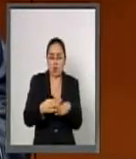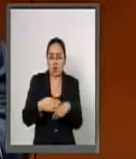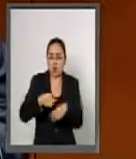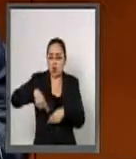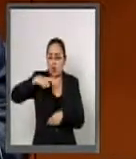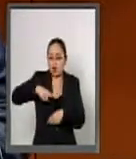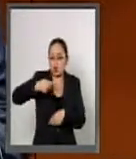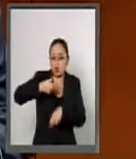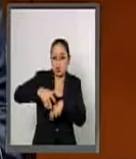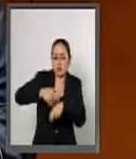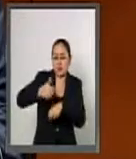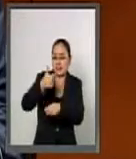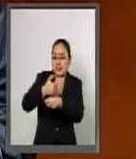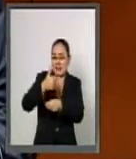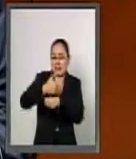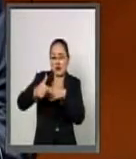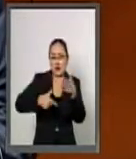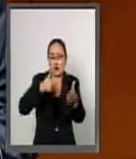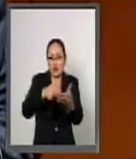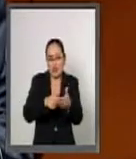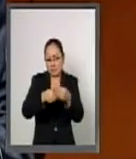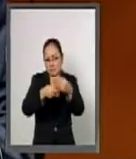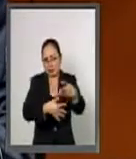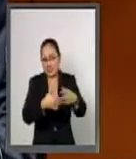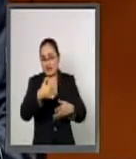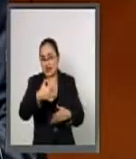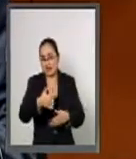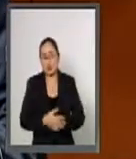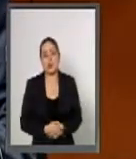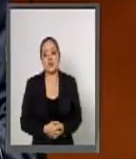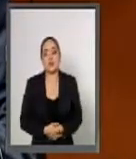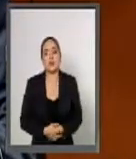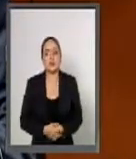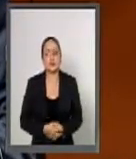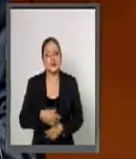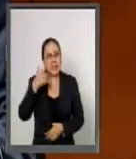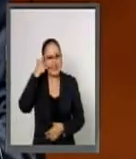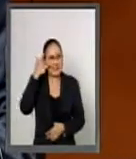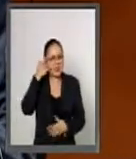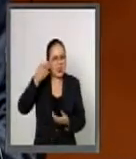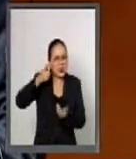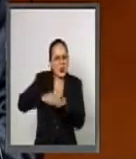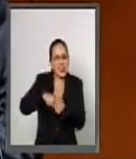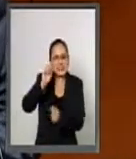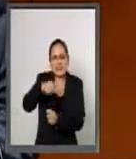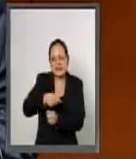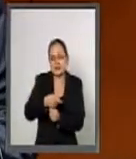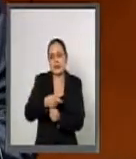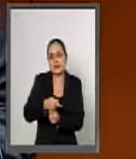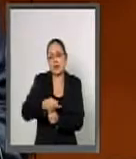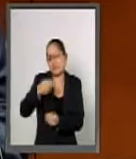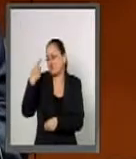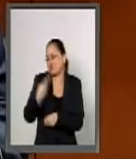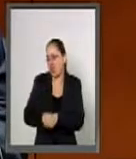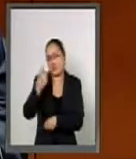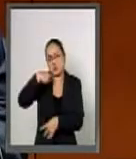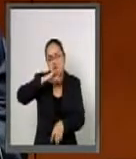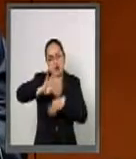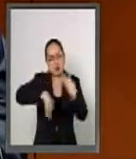mundial. La piratería, señores, nos afecta a todos.